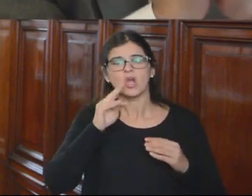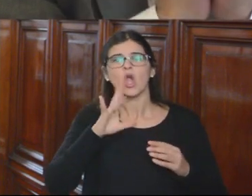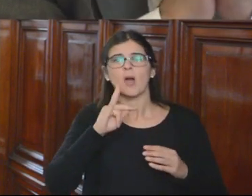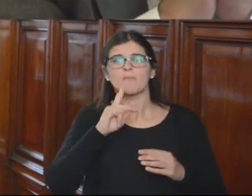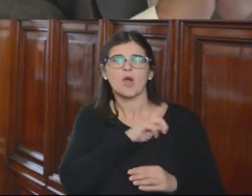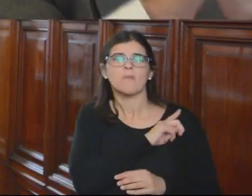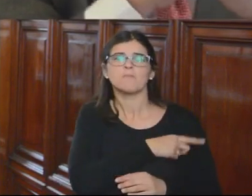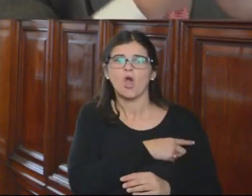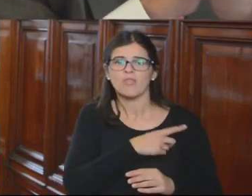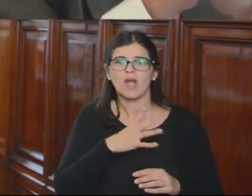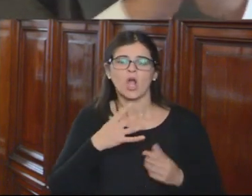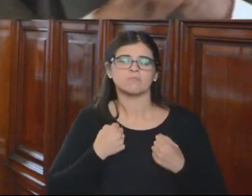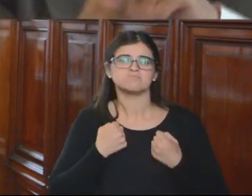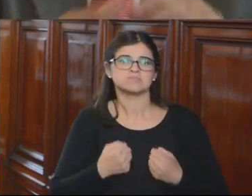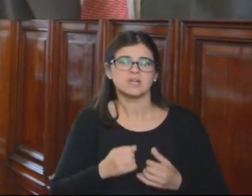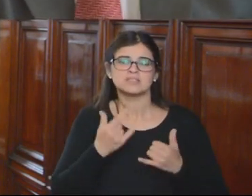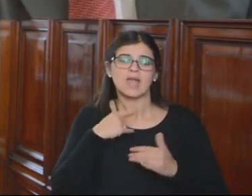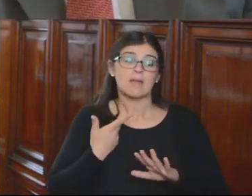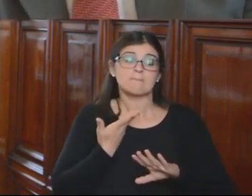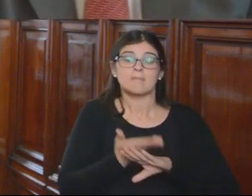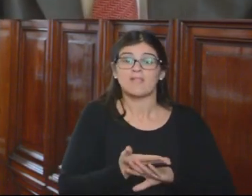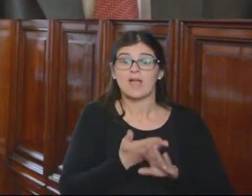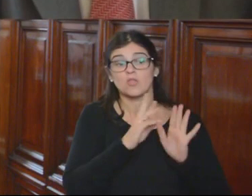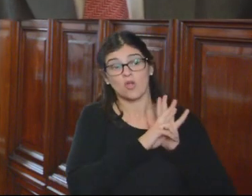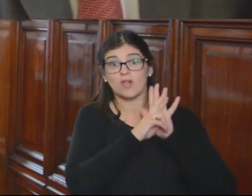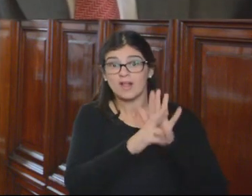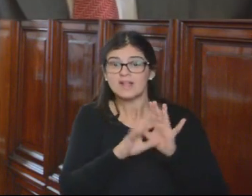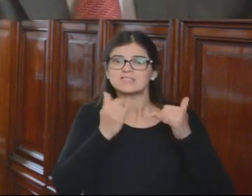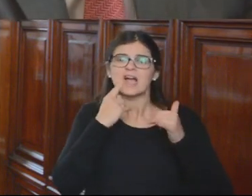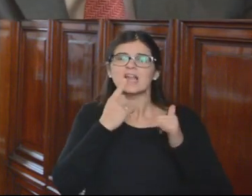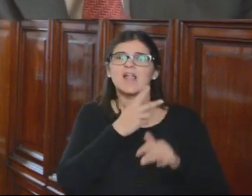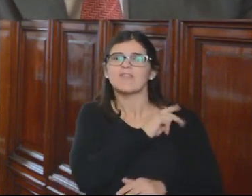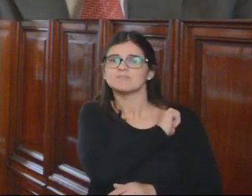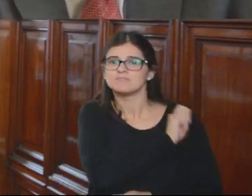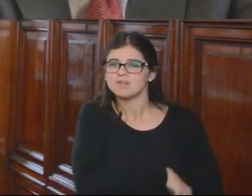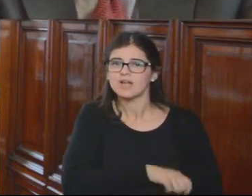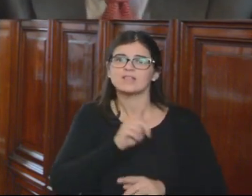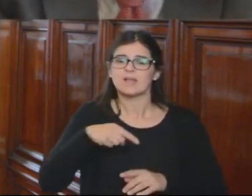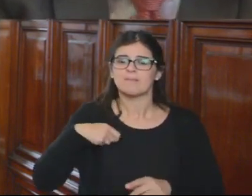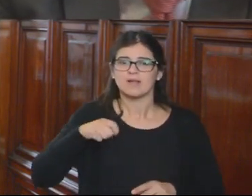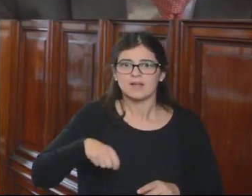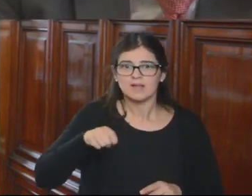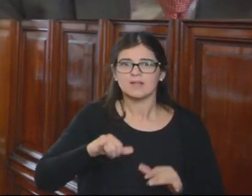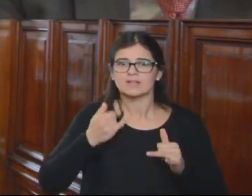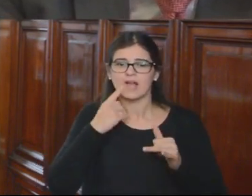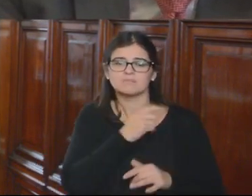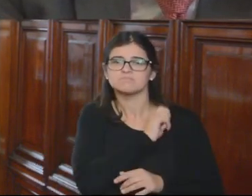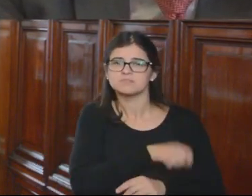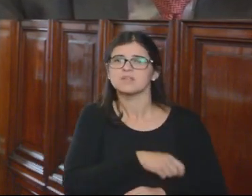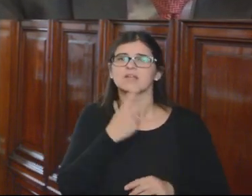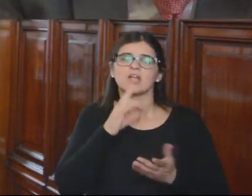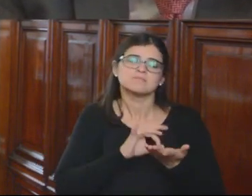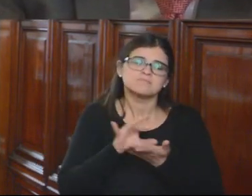en razón, su investidura, exigiendo a los consejeros la destitución de jueces y magistrados que hubiesen adoptado